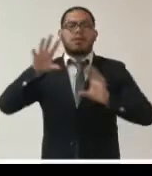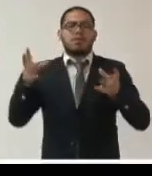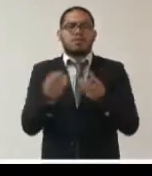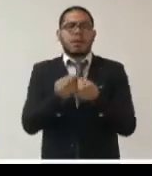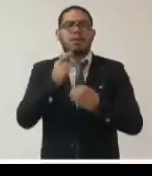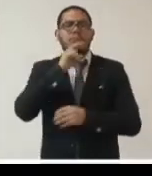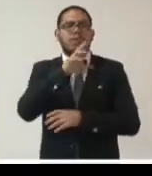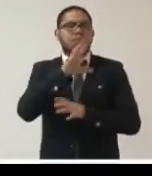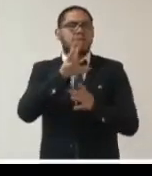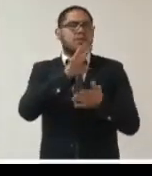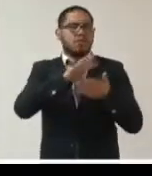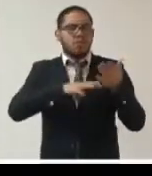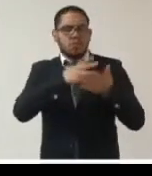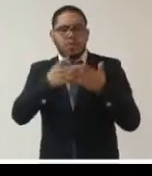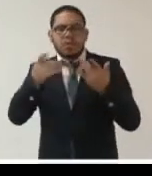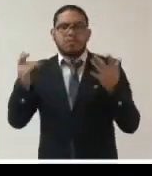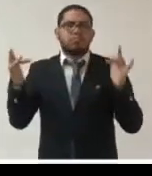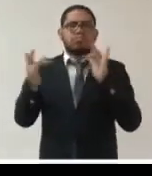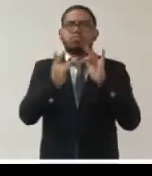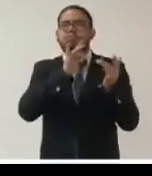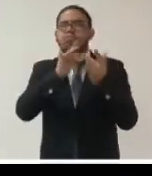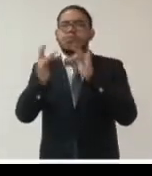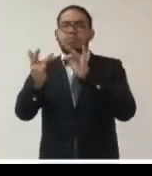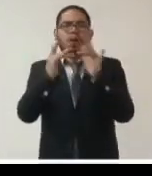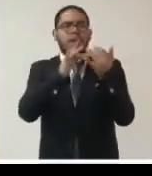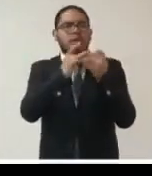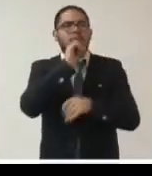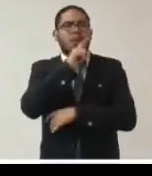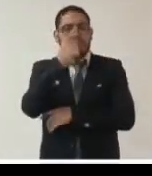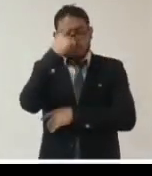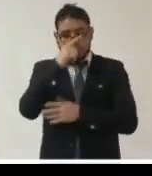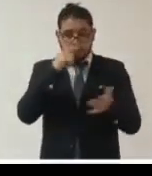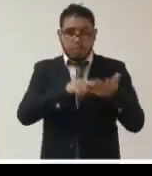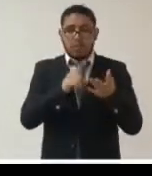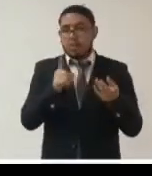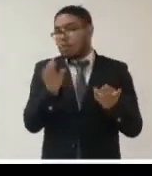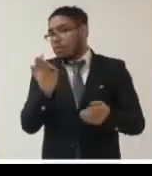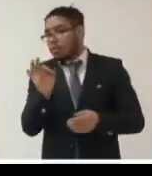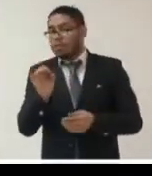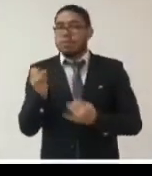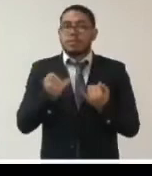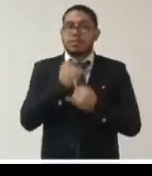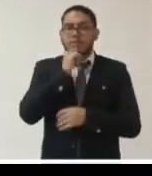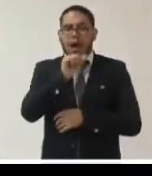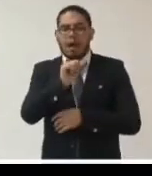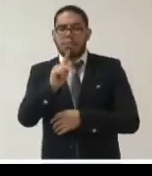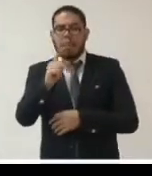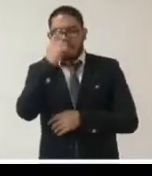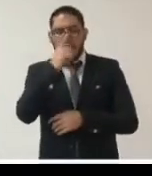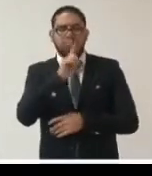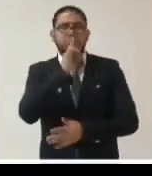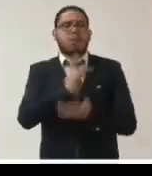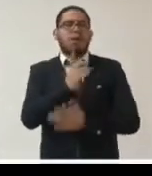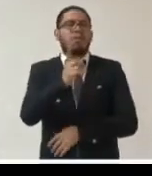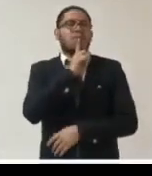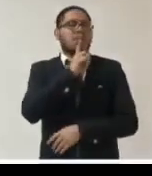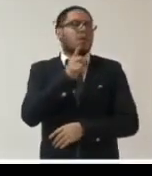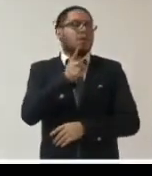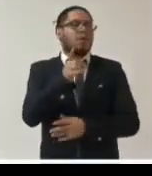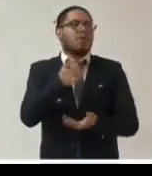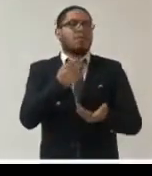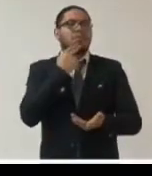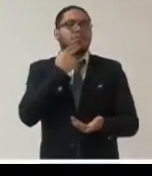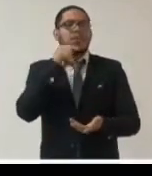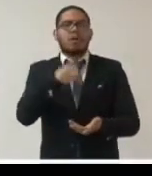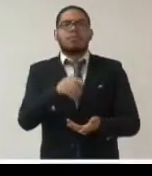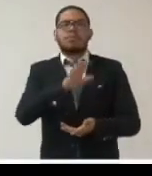red aparte por la compatibilidad que supone esas apps no tiene sentido una app que sirve para el territorio nacional cuando la pandemia